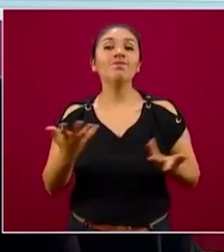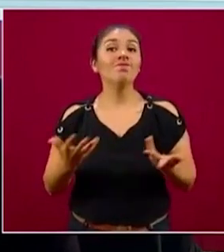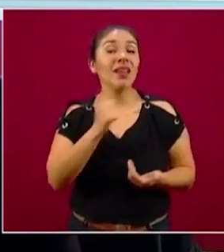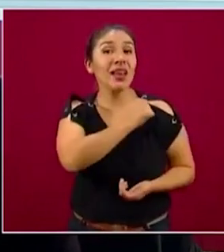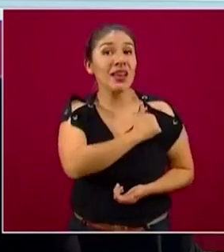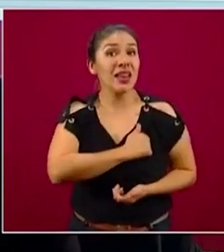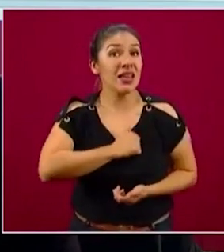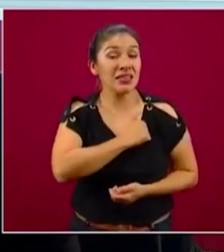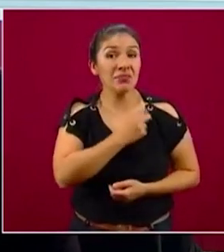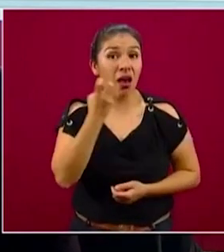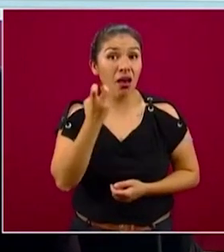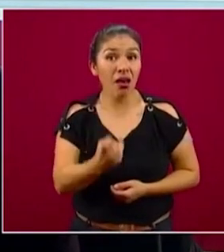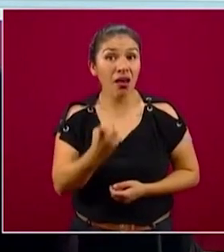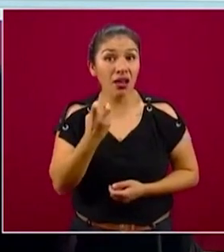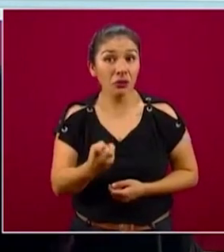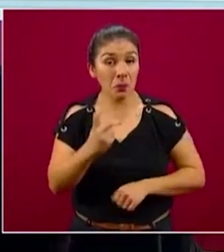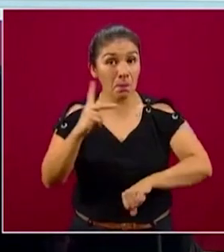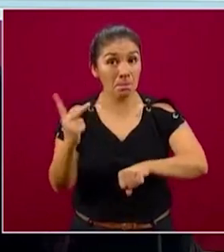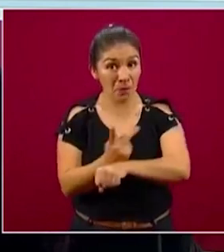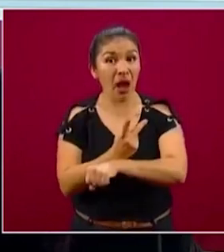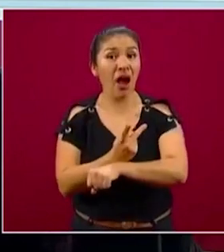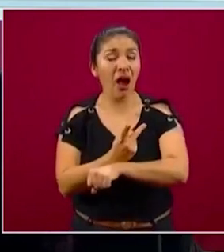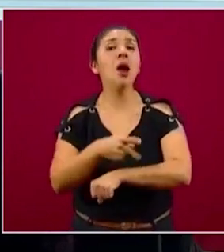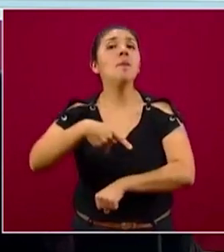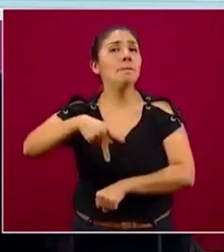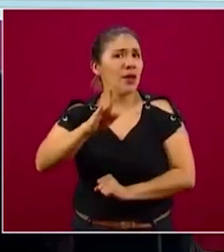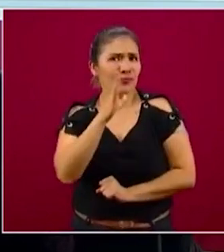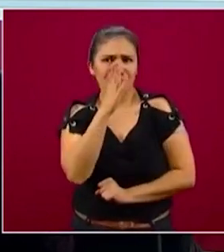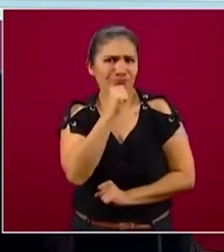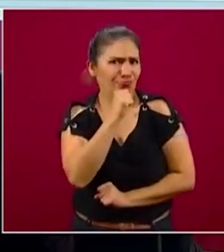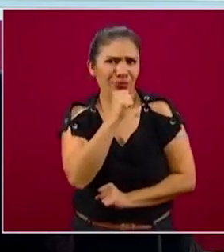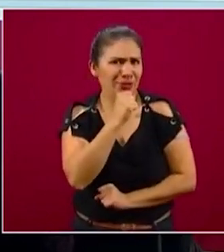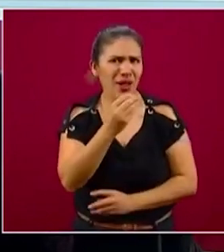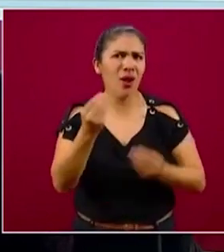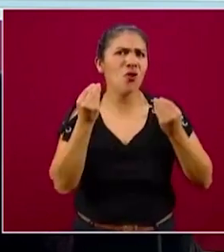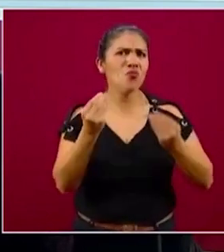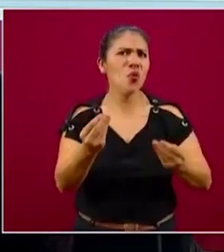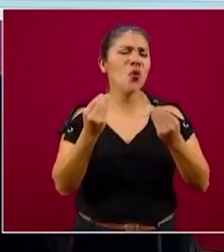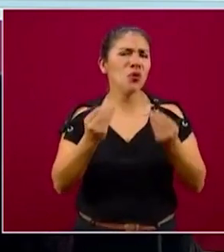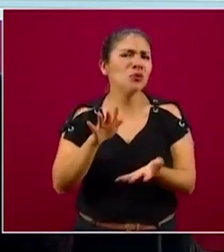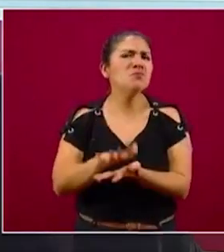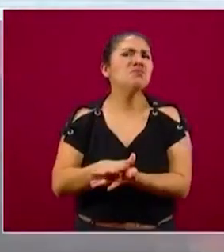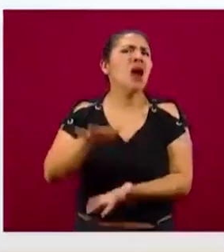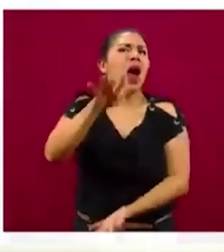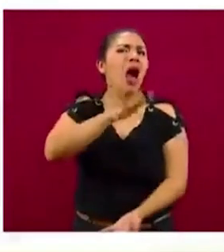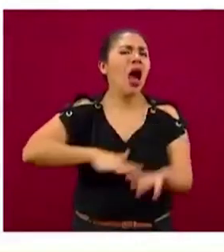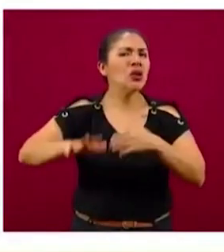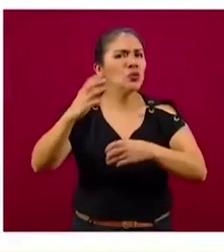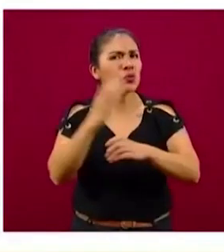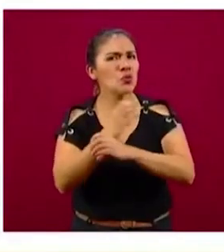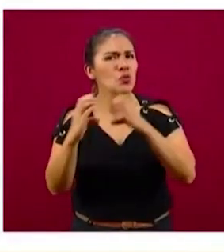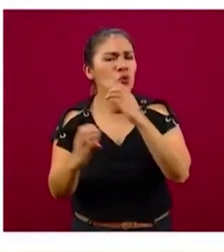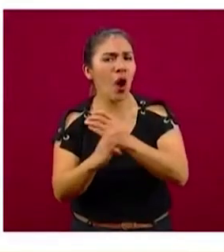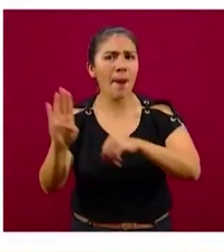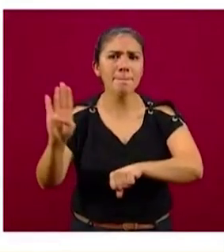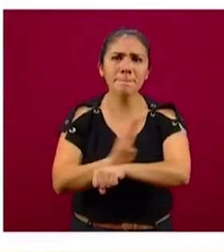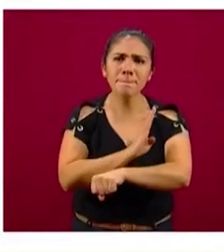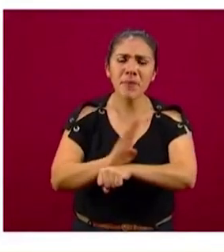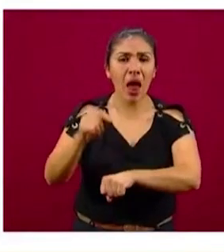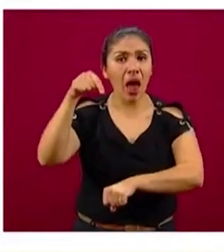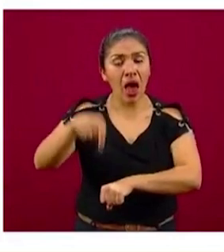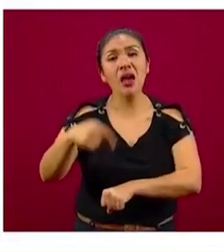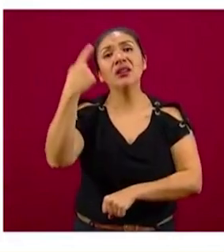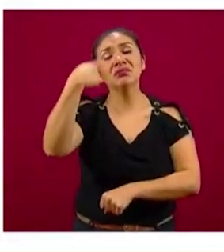Lamentablemente esto no sólo no sucede así, sino no puede suceder así. Hay una enorme cantidad de bienes y servicios que dependen de las